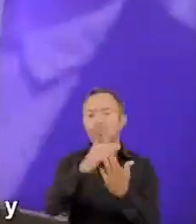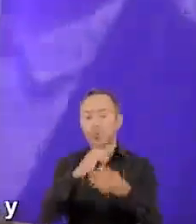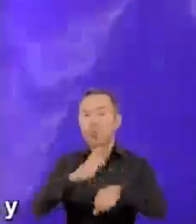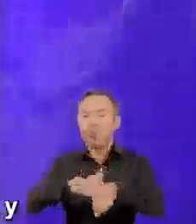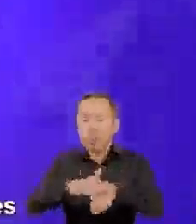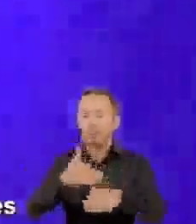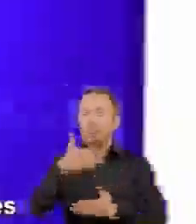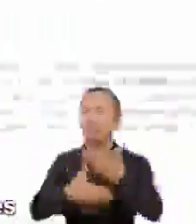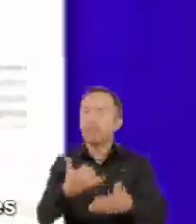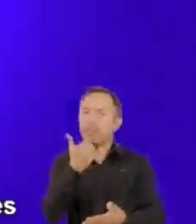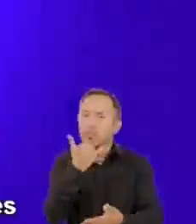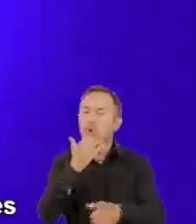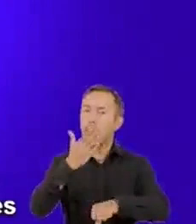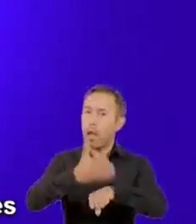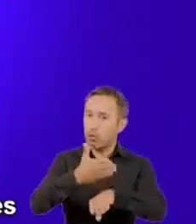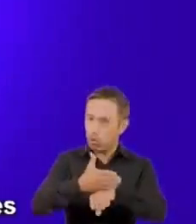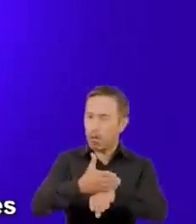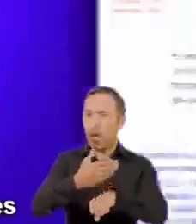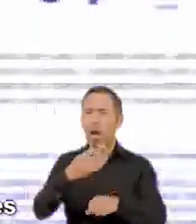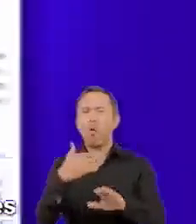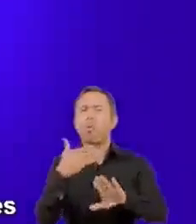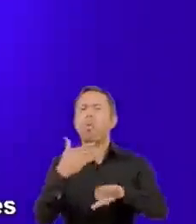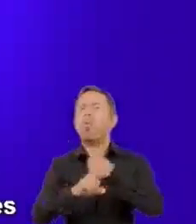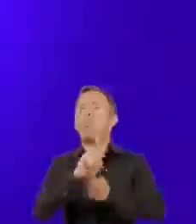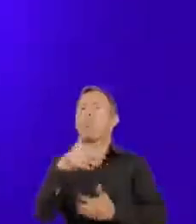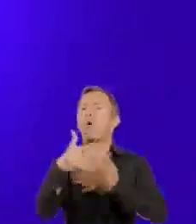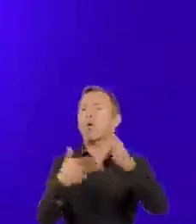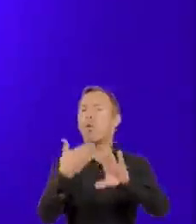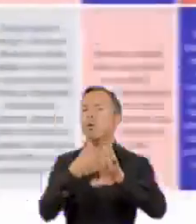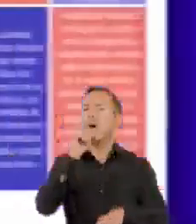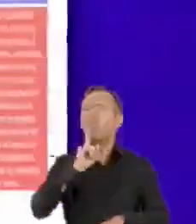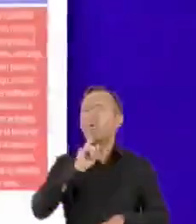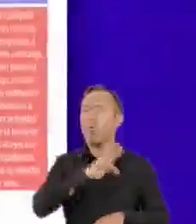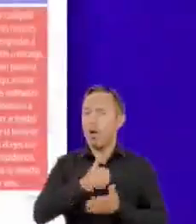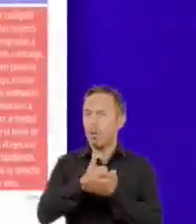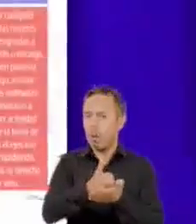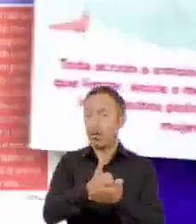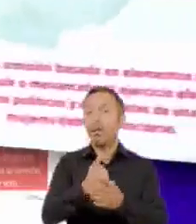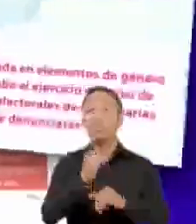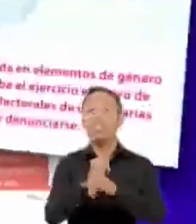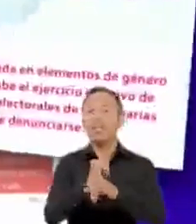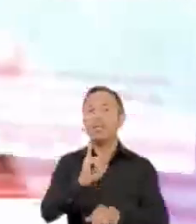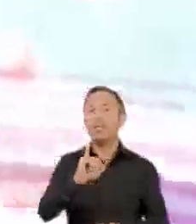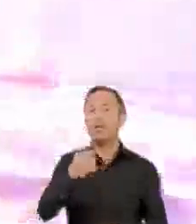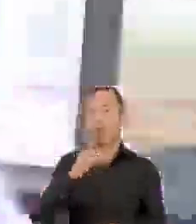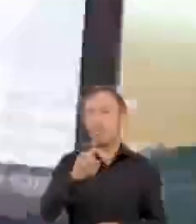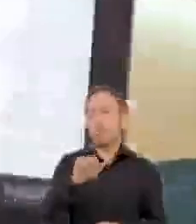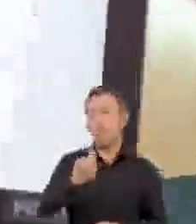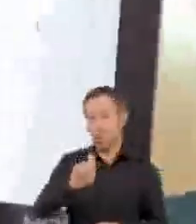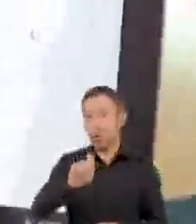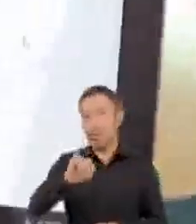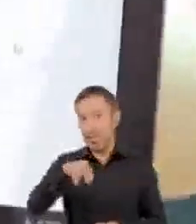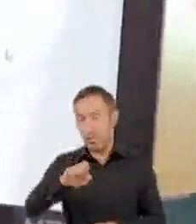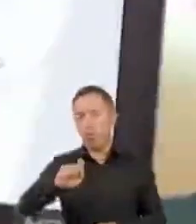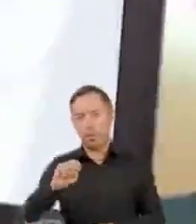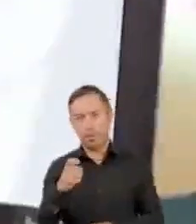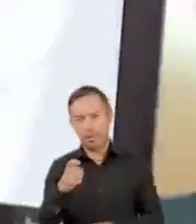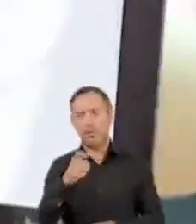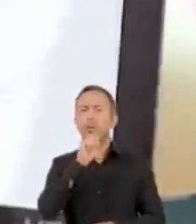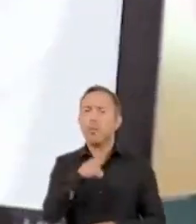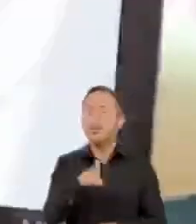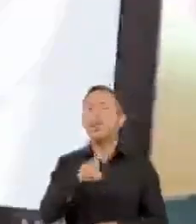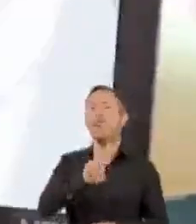atención sanción y reparación integral de la violencia política contra las mujeres en razón de género en igualdad.ine.mx también puedes escribir